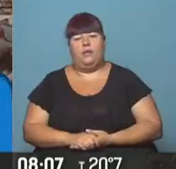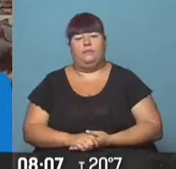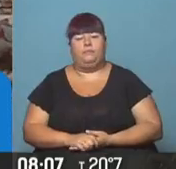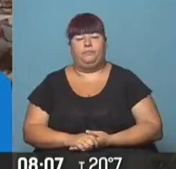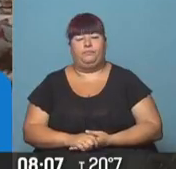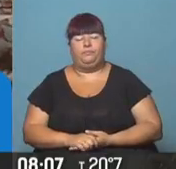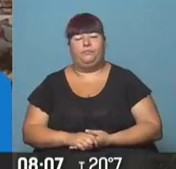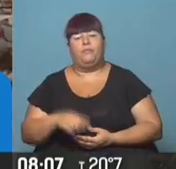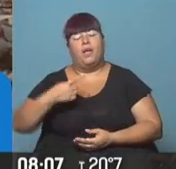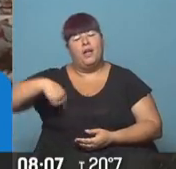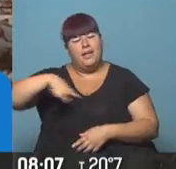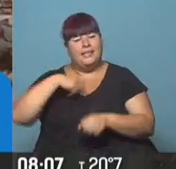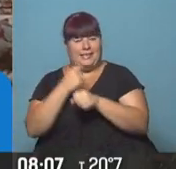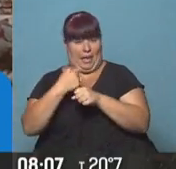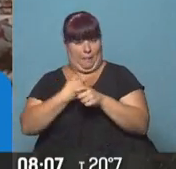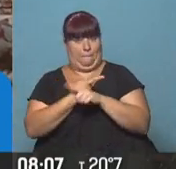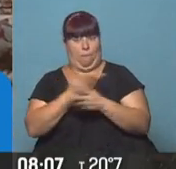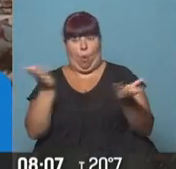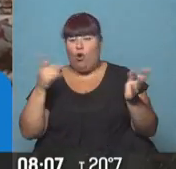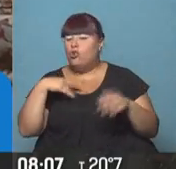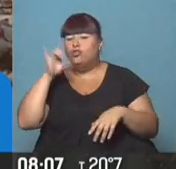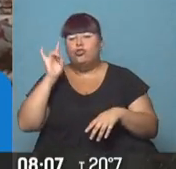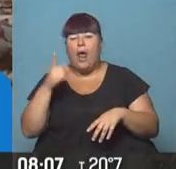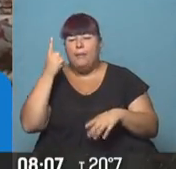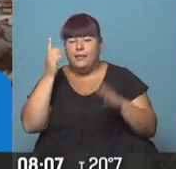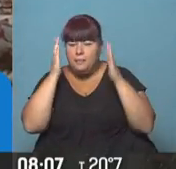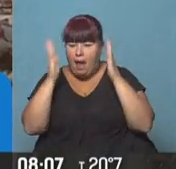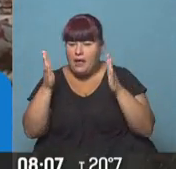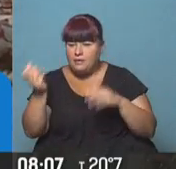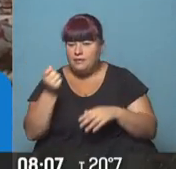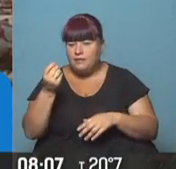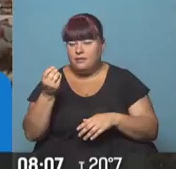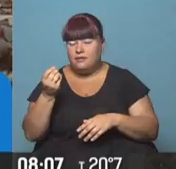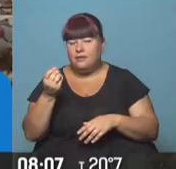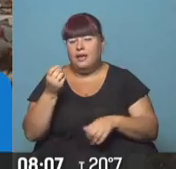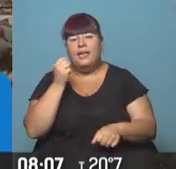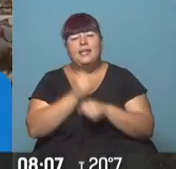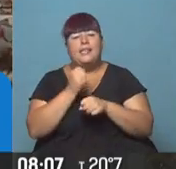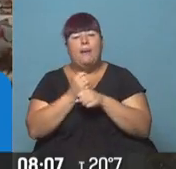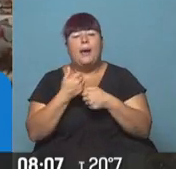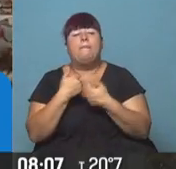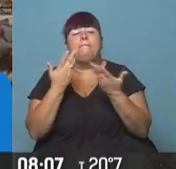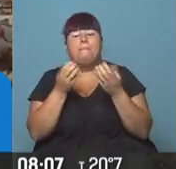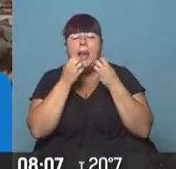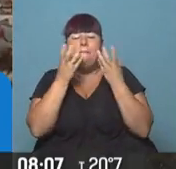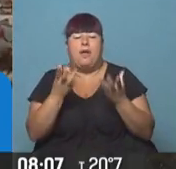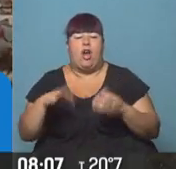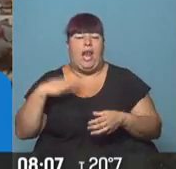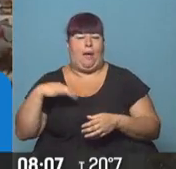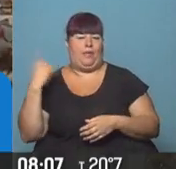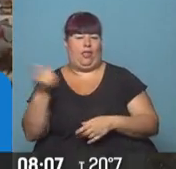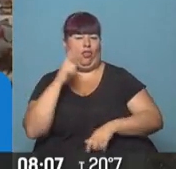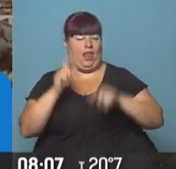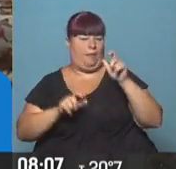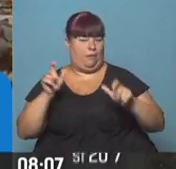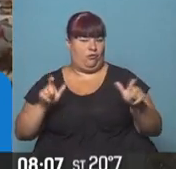Como servidores públicos, nuestra única prioridad es trabajar para mejorar la vida de todos.